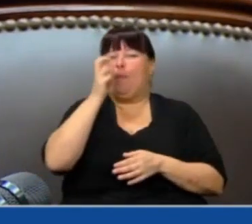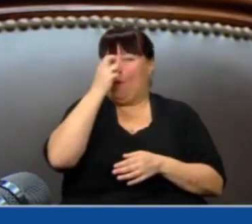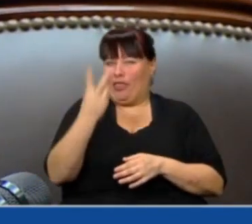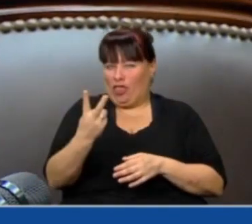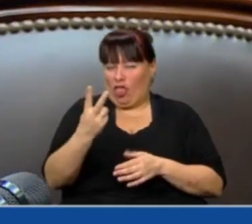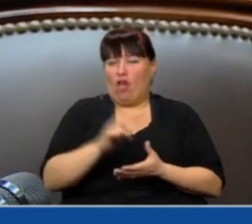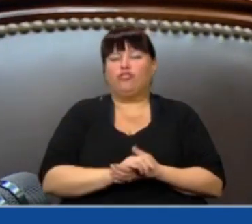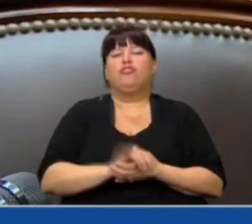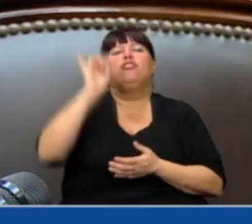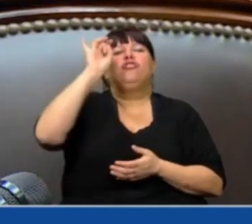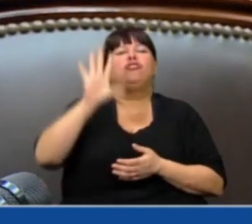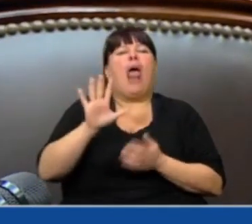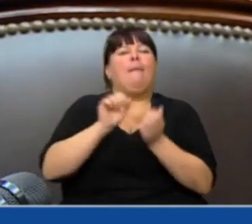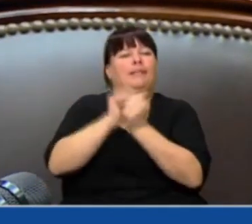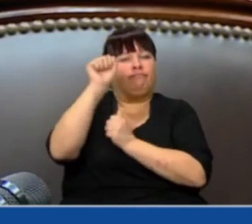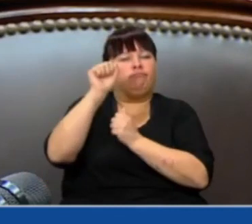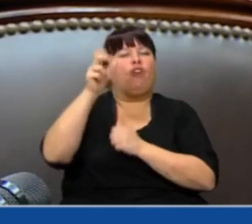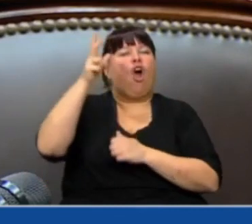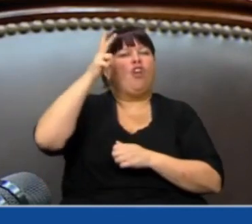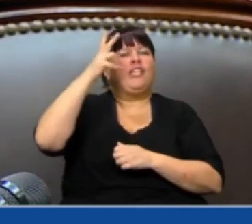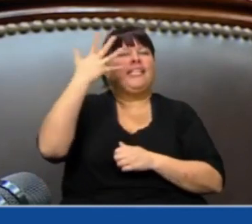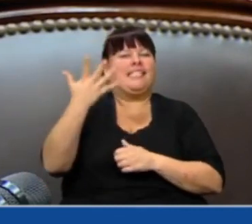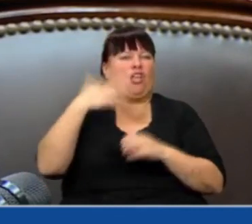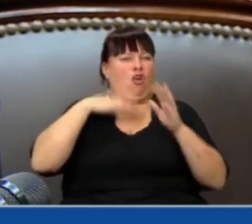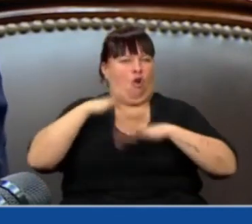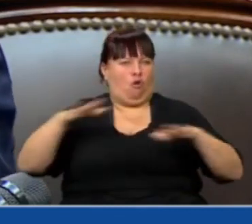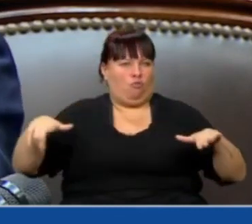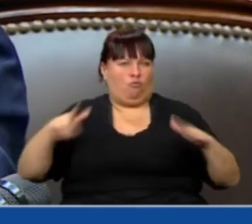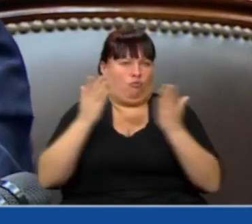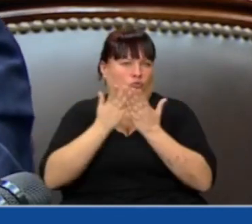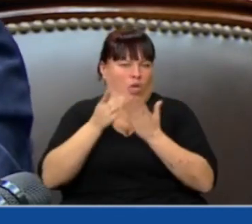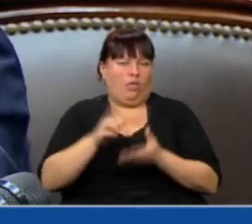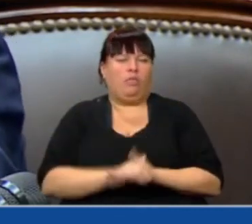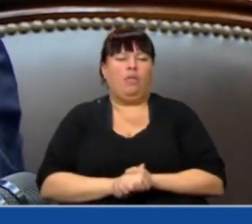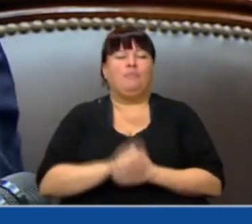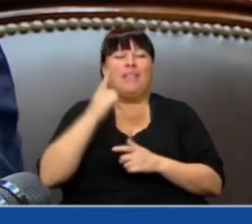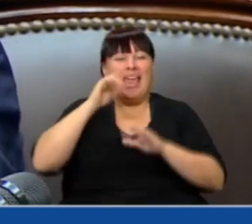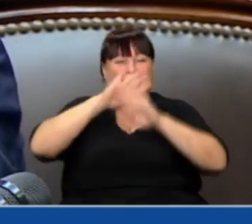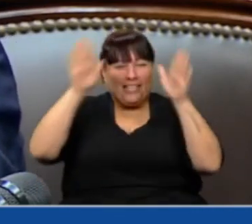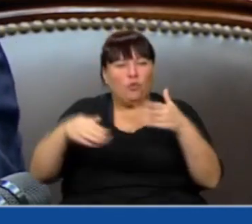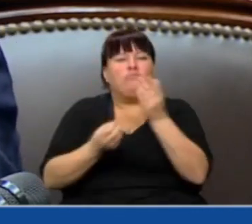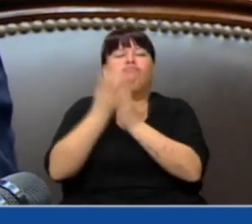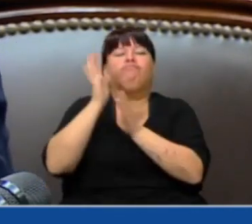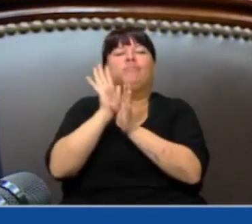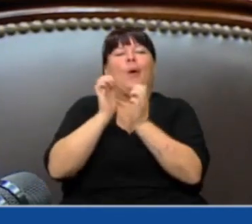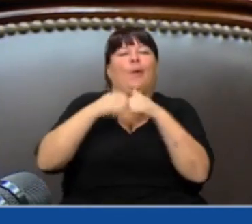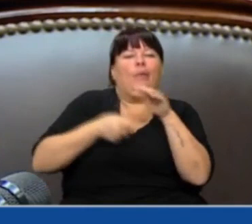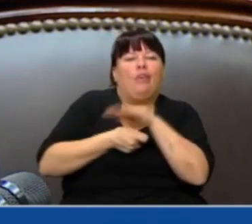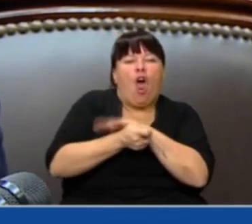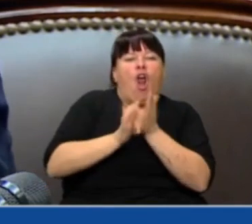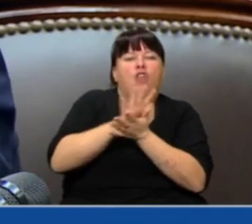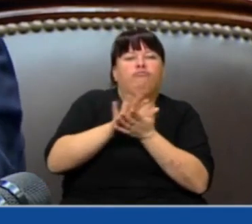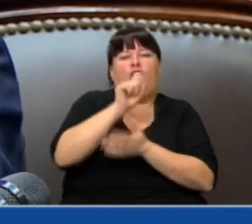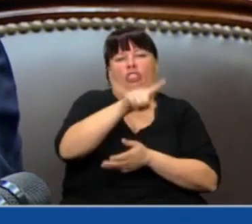solamente egresaron 85 estudiantes. Este instituto nació como un antro de corrupción